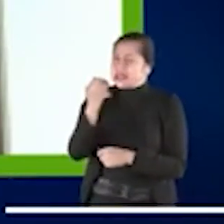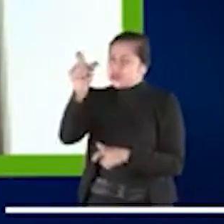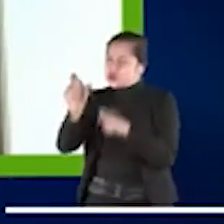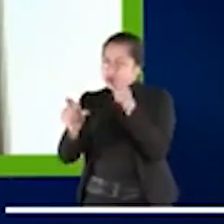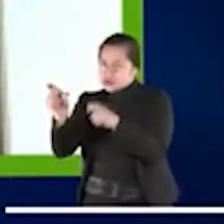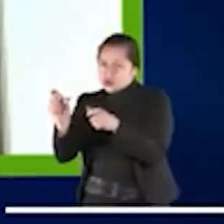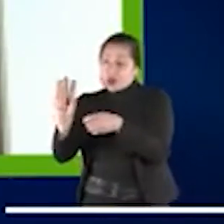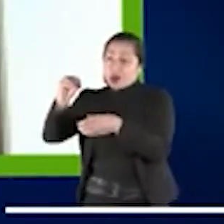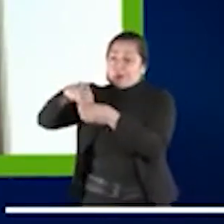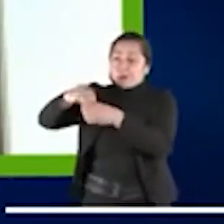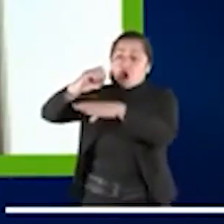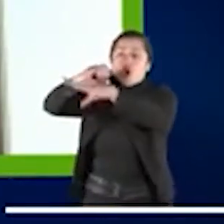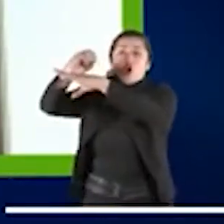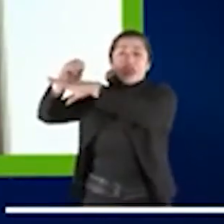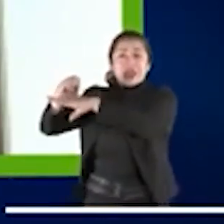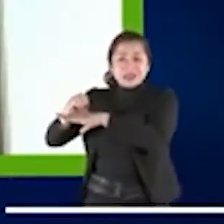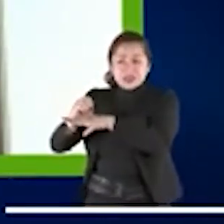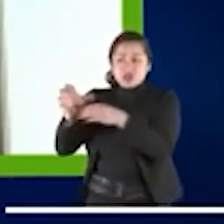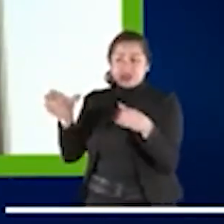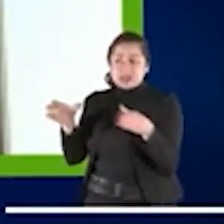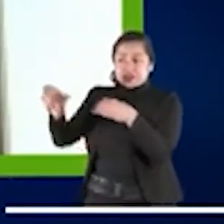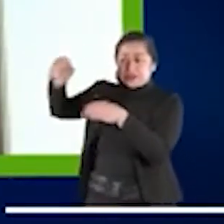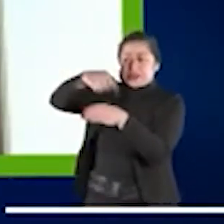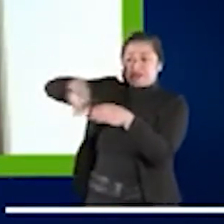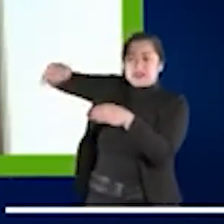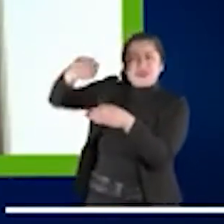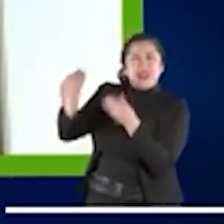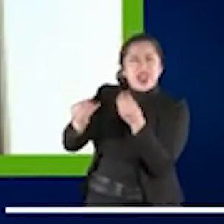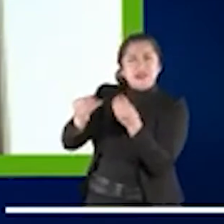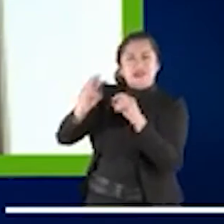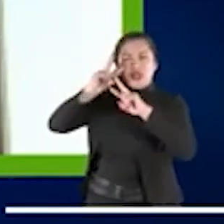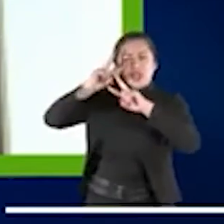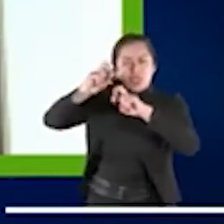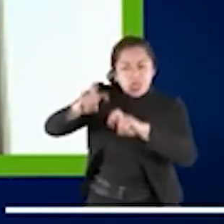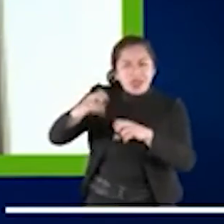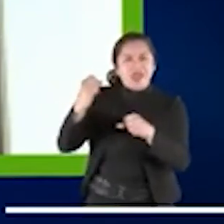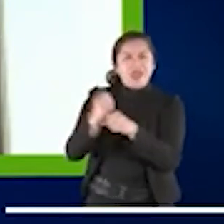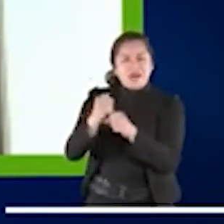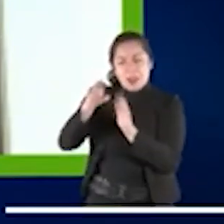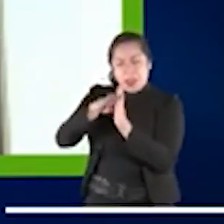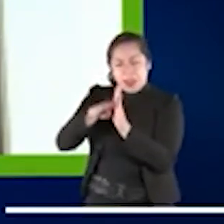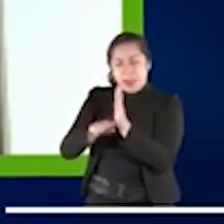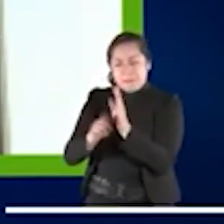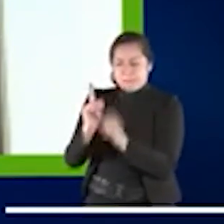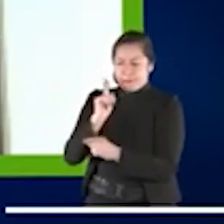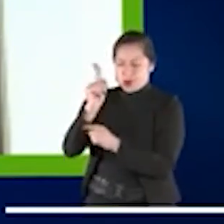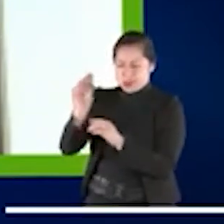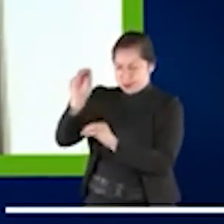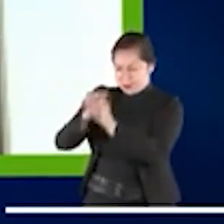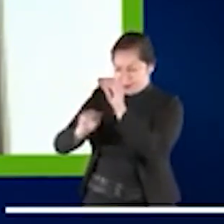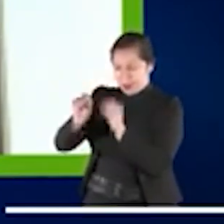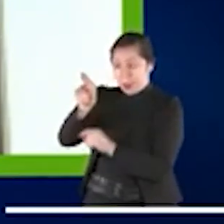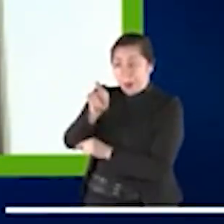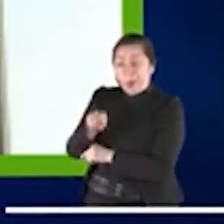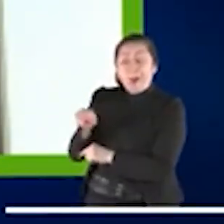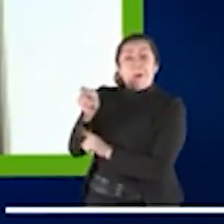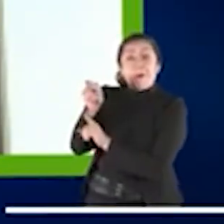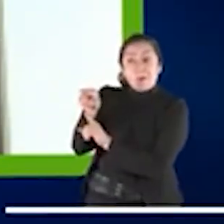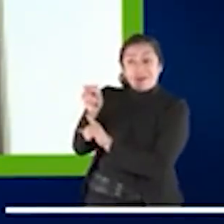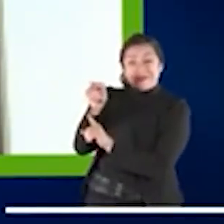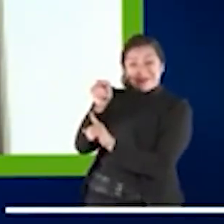organizaciones, que trabajan en las prácticas, investigación y políticas de justicia restaurativa. Se estableció